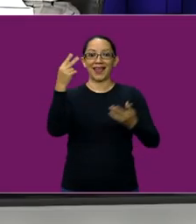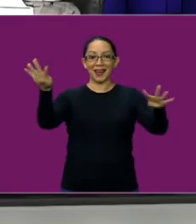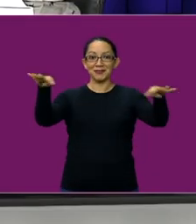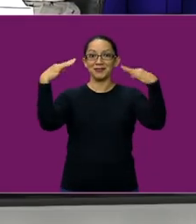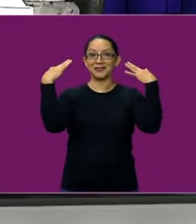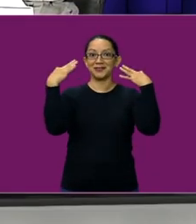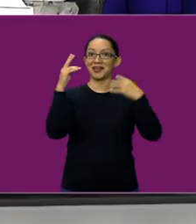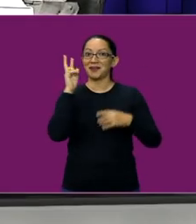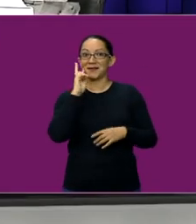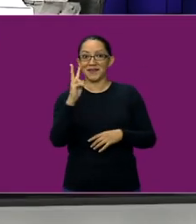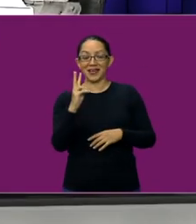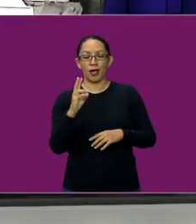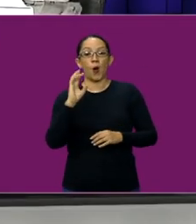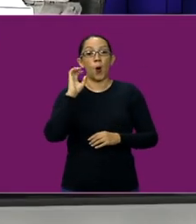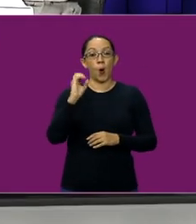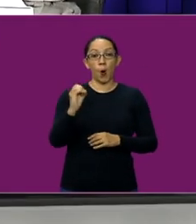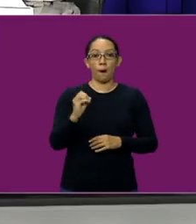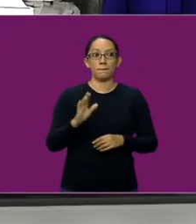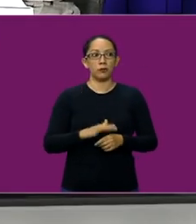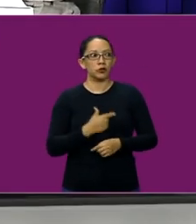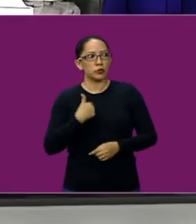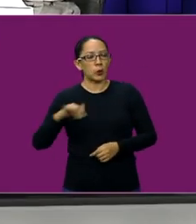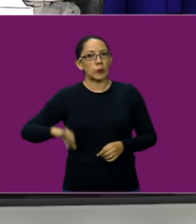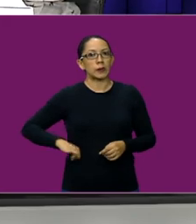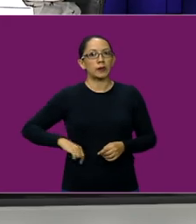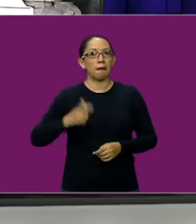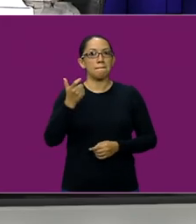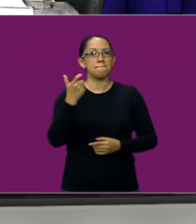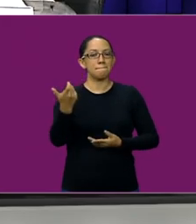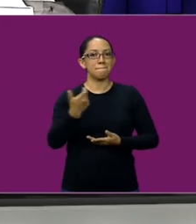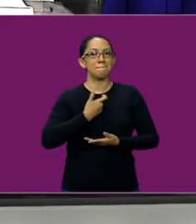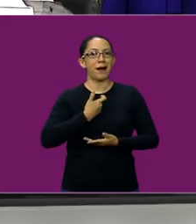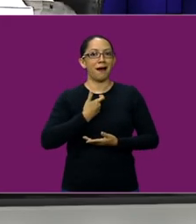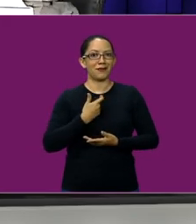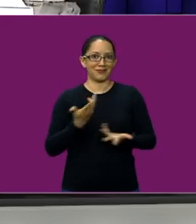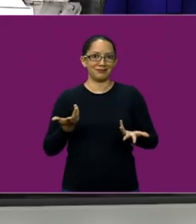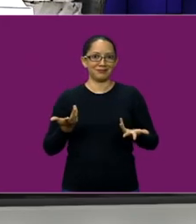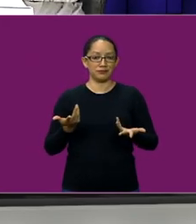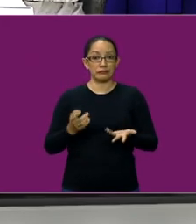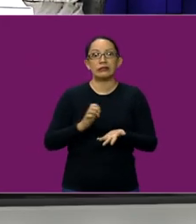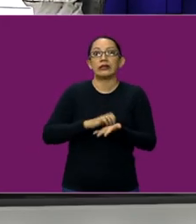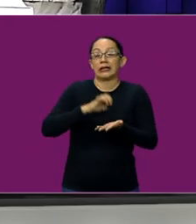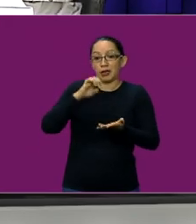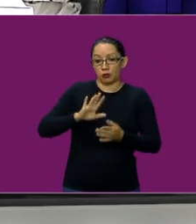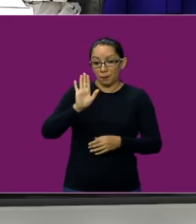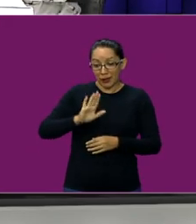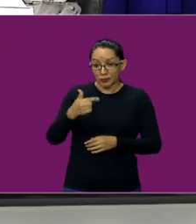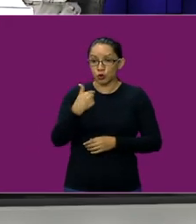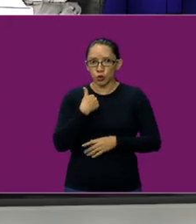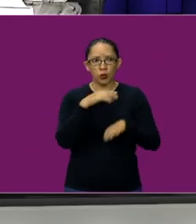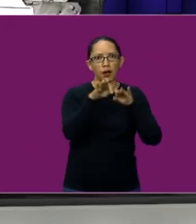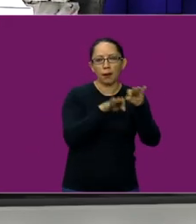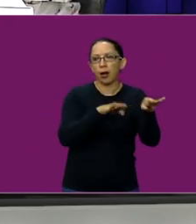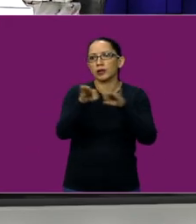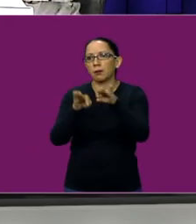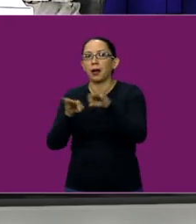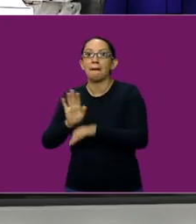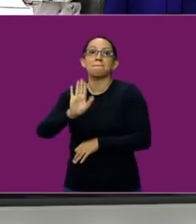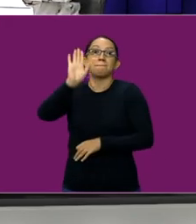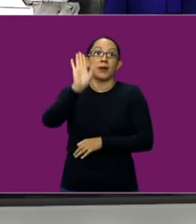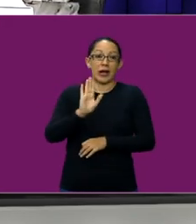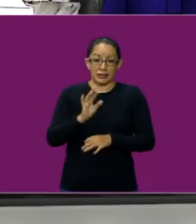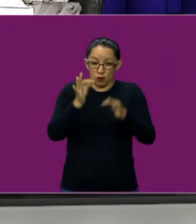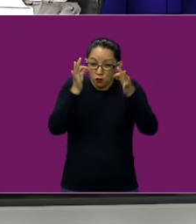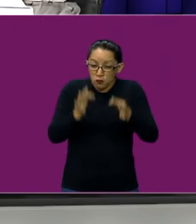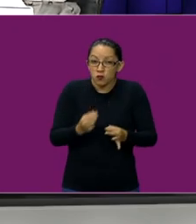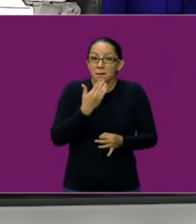un sueldo, un pago, que realmente yo ya estuviera rica si me pagaran por lo que hago. No, caramba. Como debiera ser,